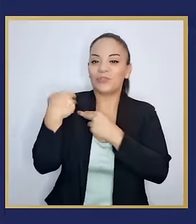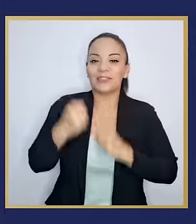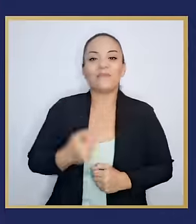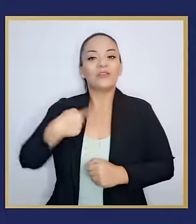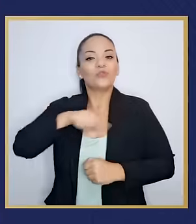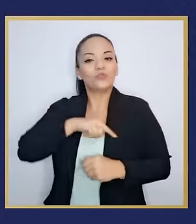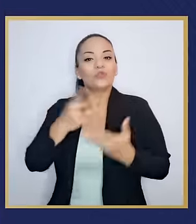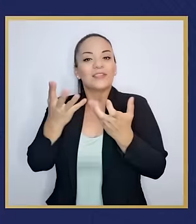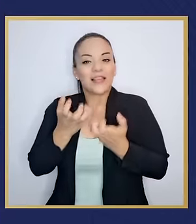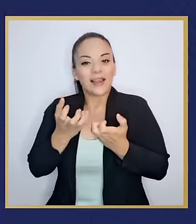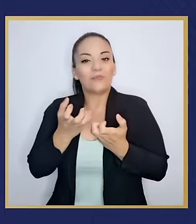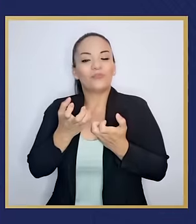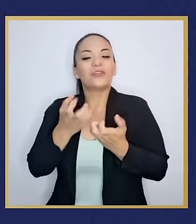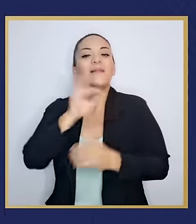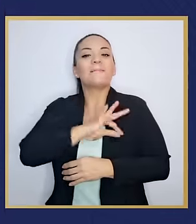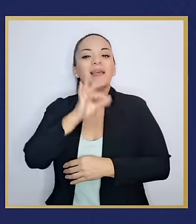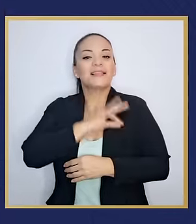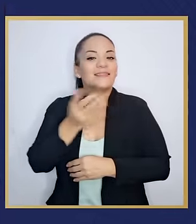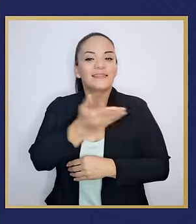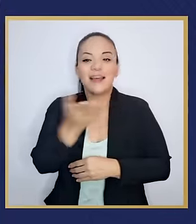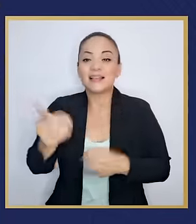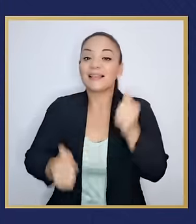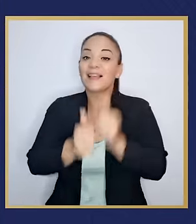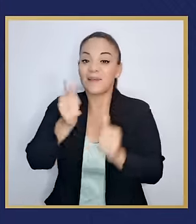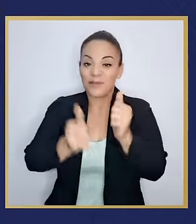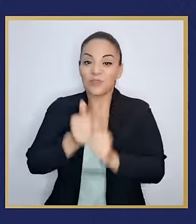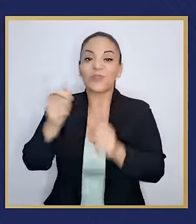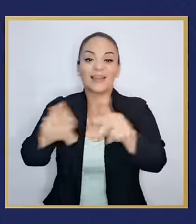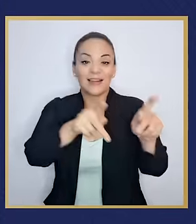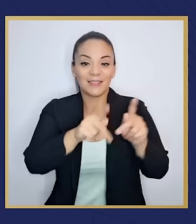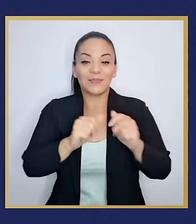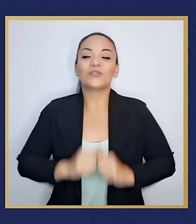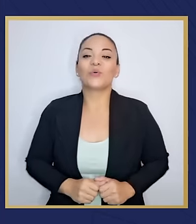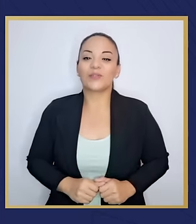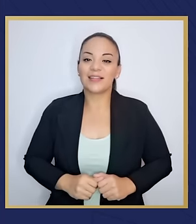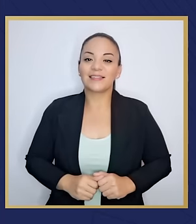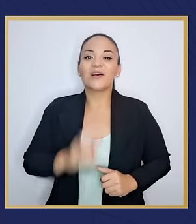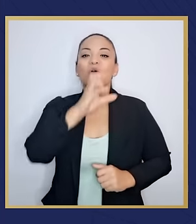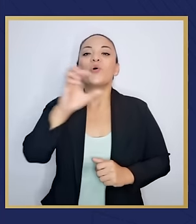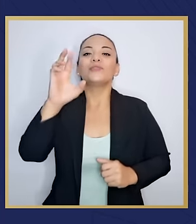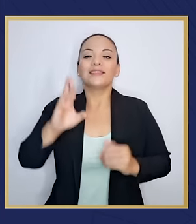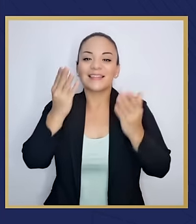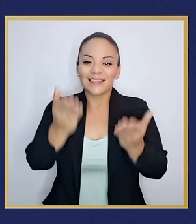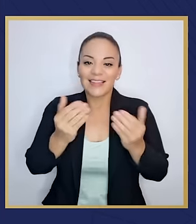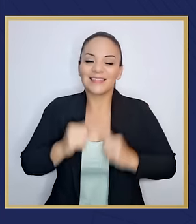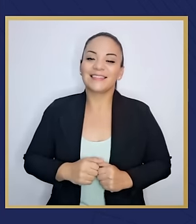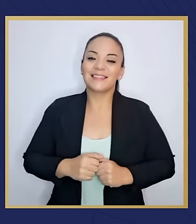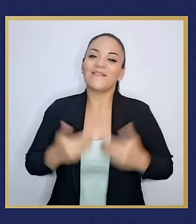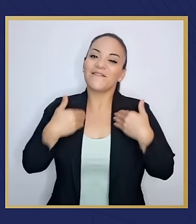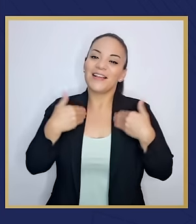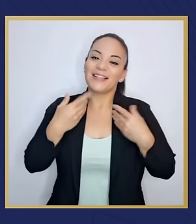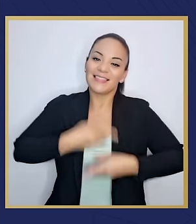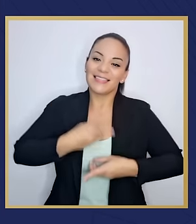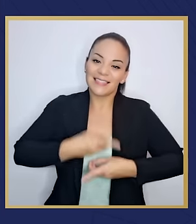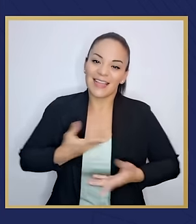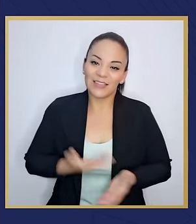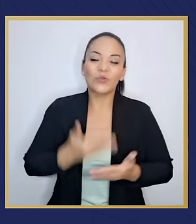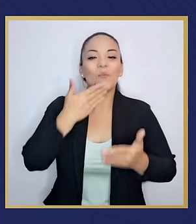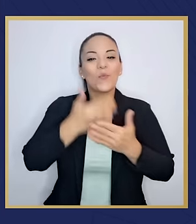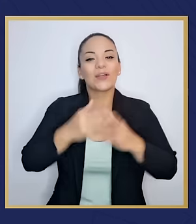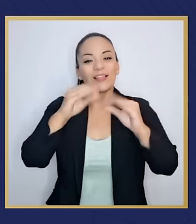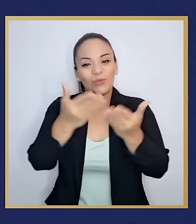es el bienestar de la mayor cantidad de personas. Compatriotas, feliz descanso,